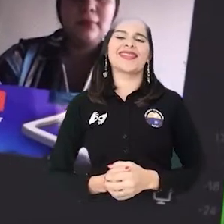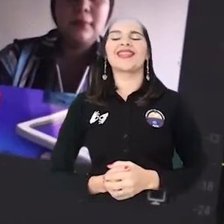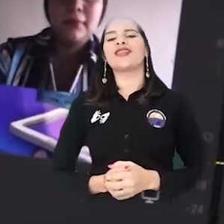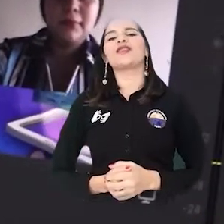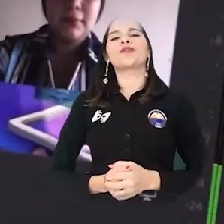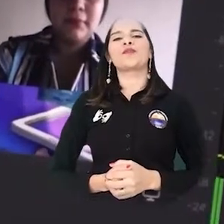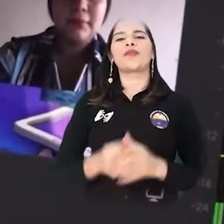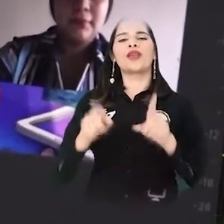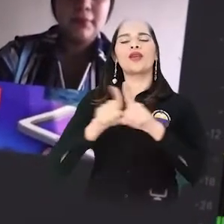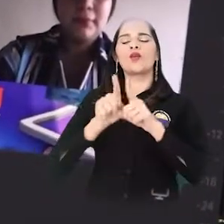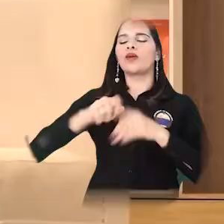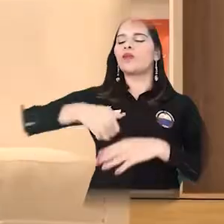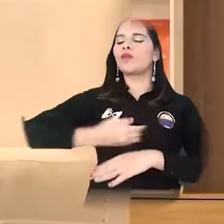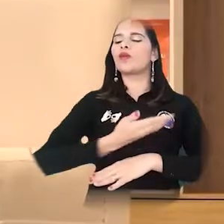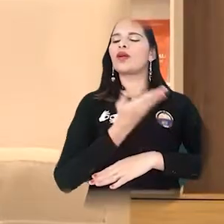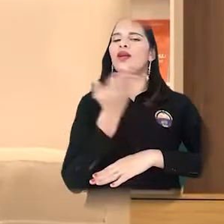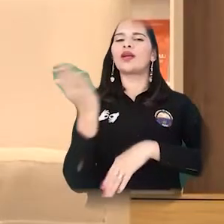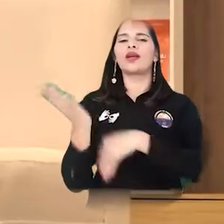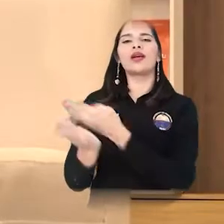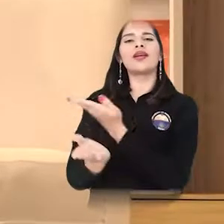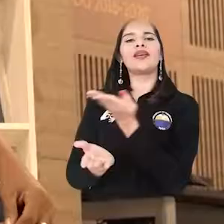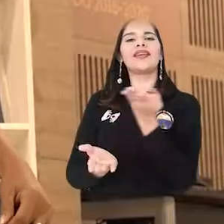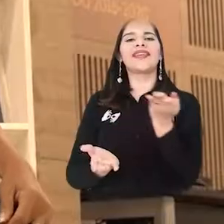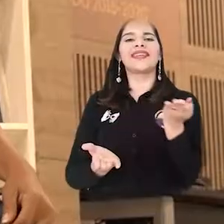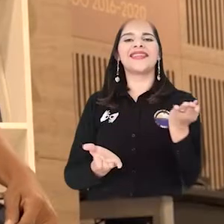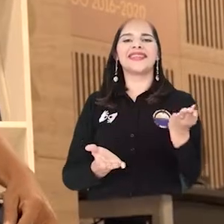Lo llamamos prosa poética.